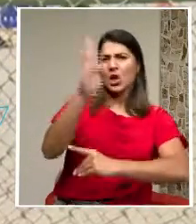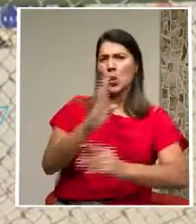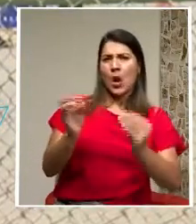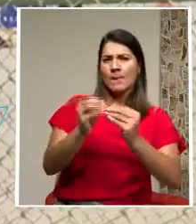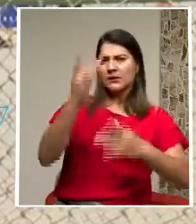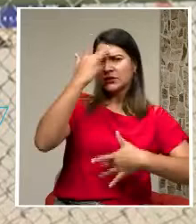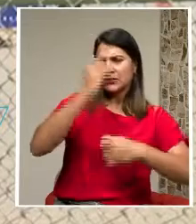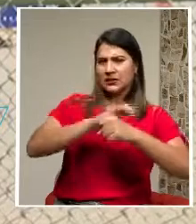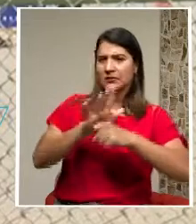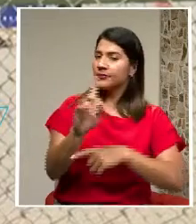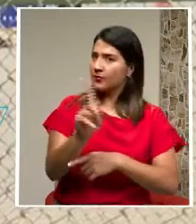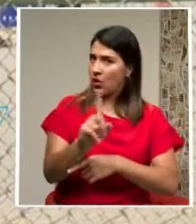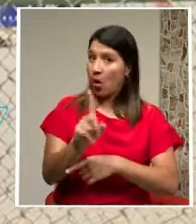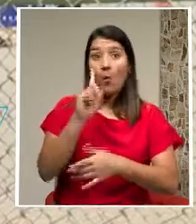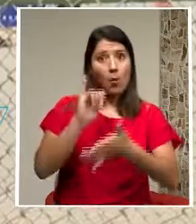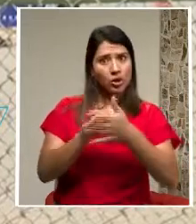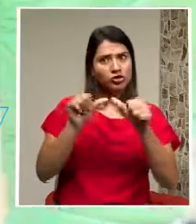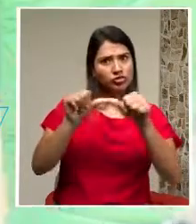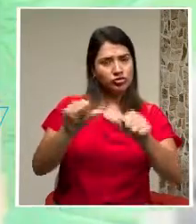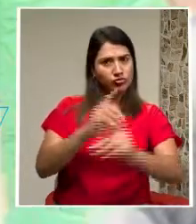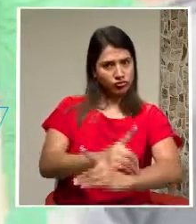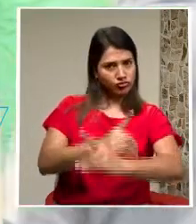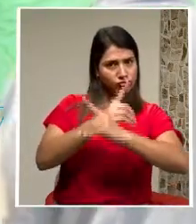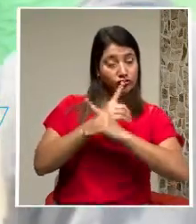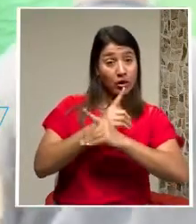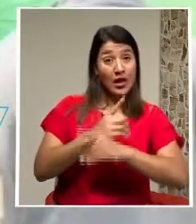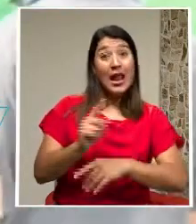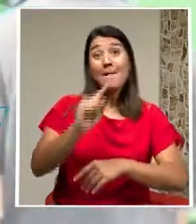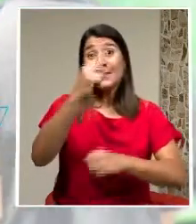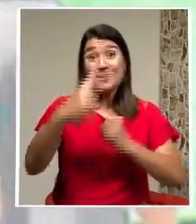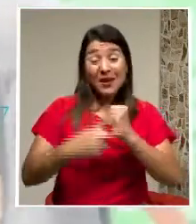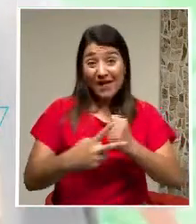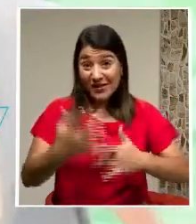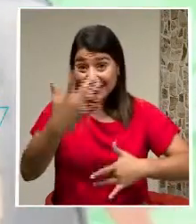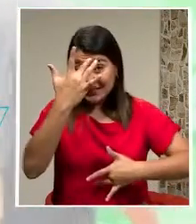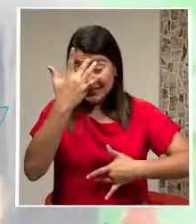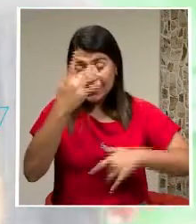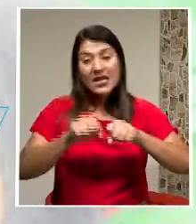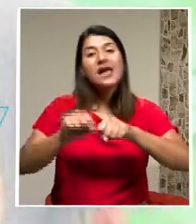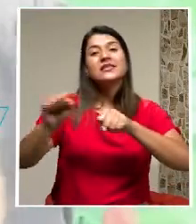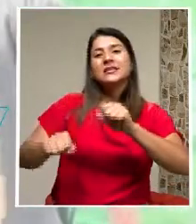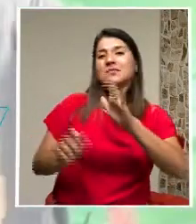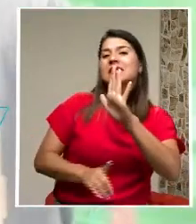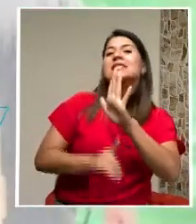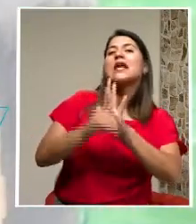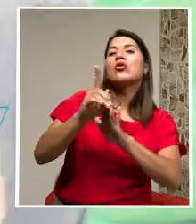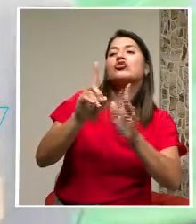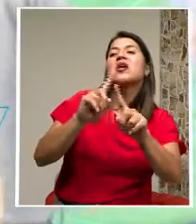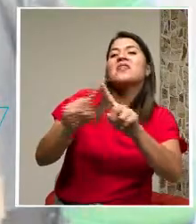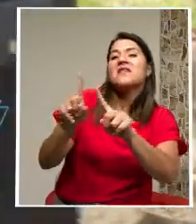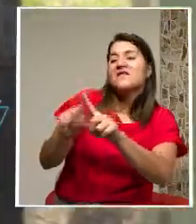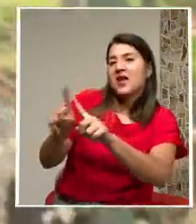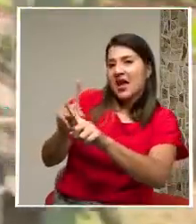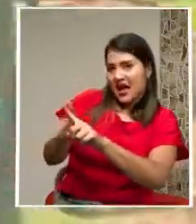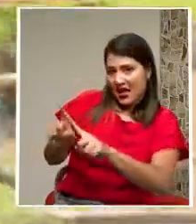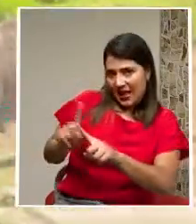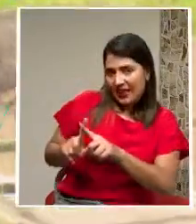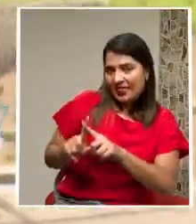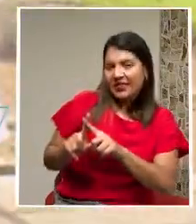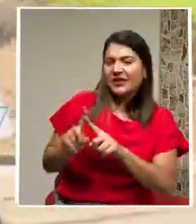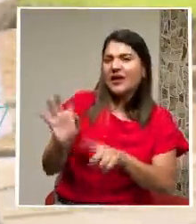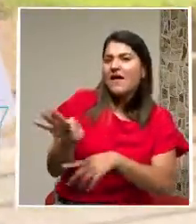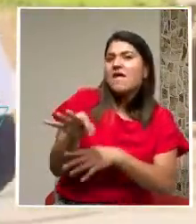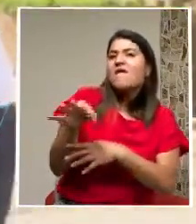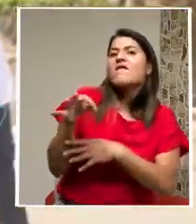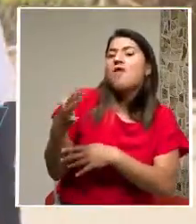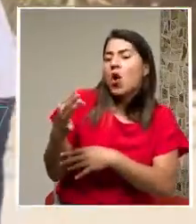Romero explicó que después de una primera infección El sistema inmunológico desarrolla una serie de mecanismos Que van a tratar de neutralizar